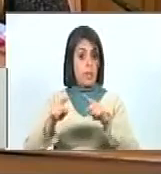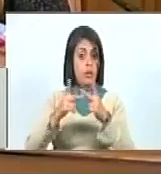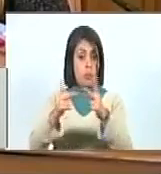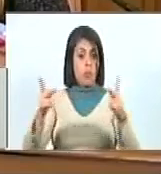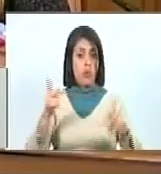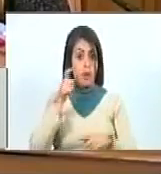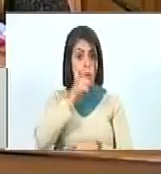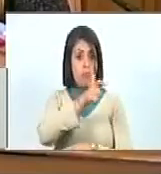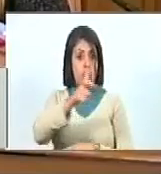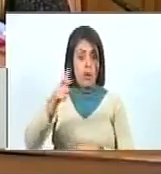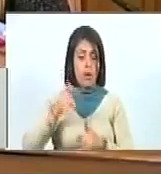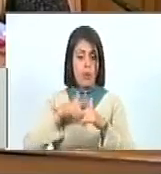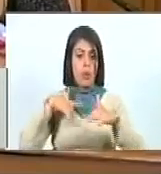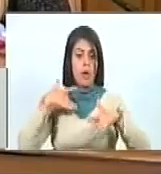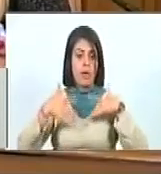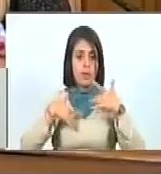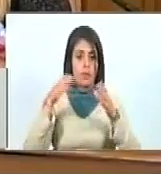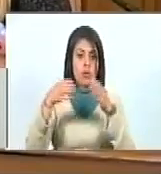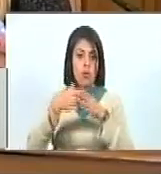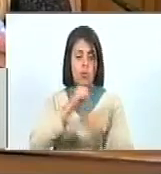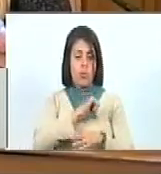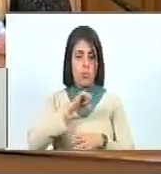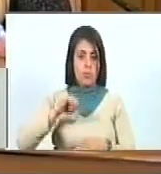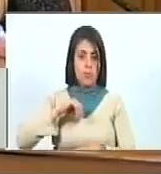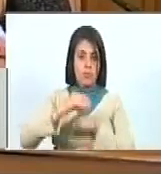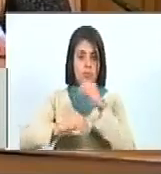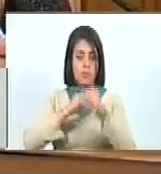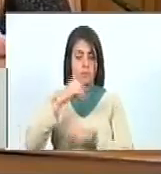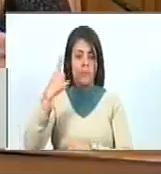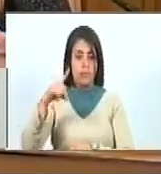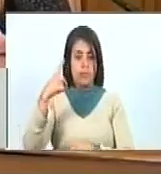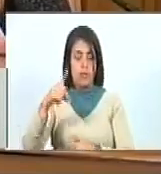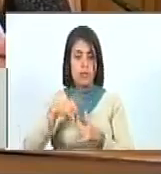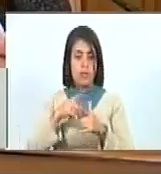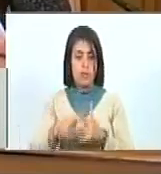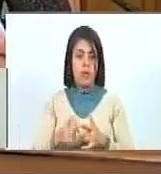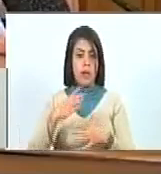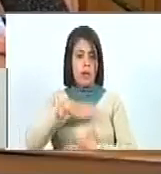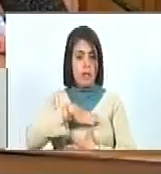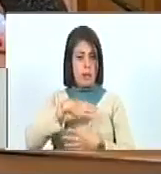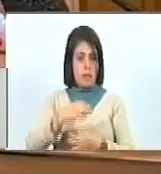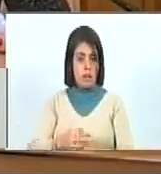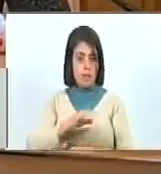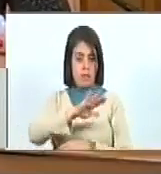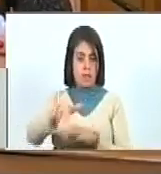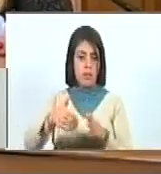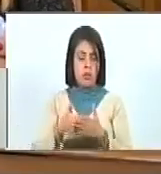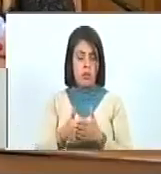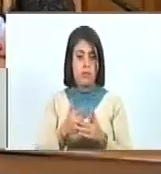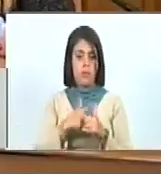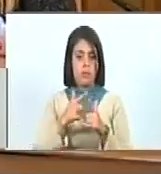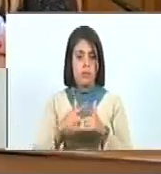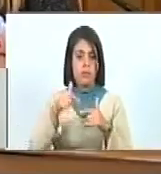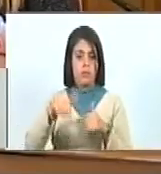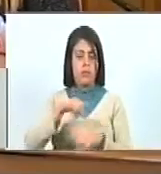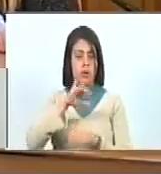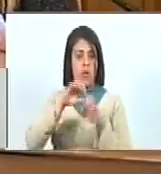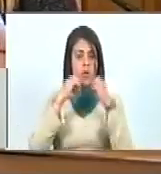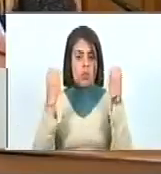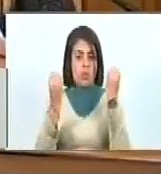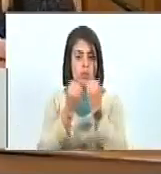popular y las actividades del sector privado que afecten los derechos o intereses colectivos, por parte de las